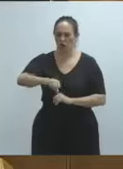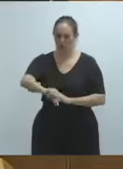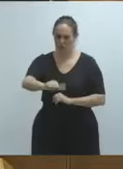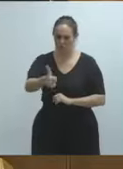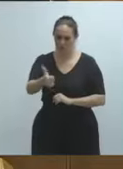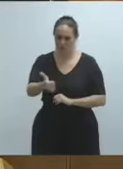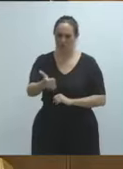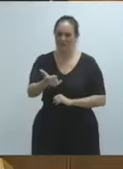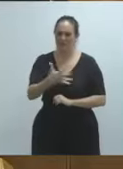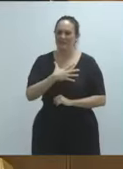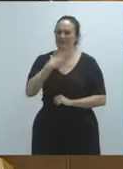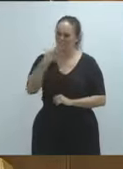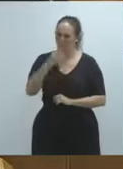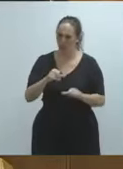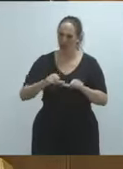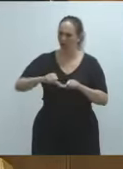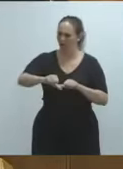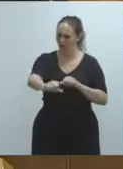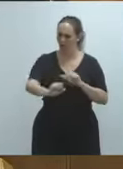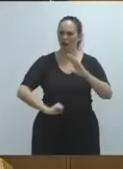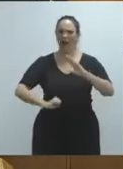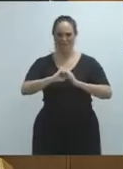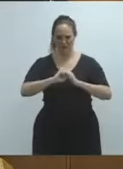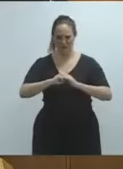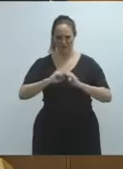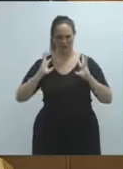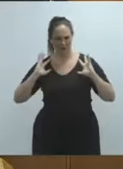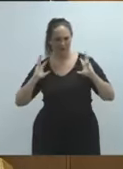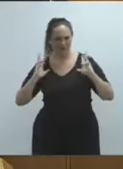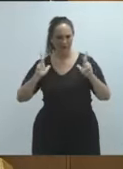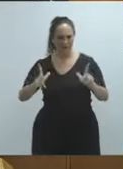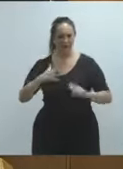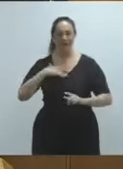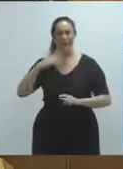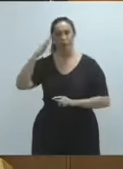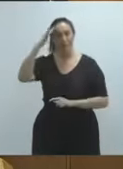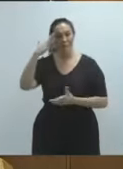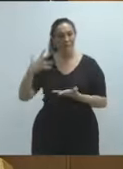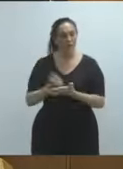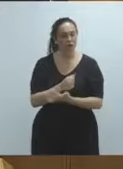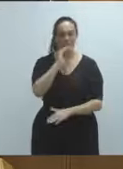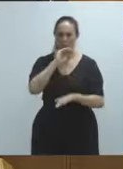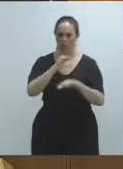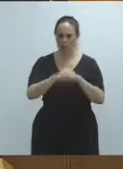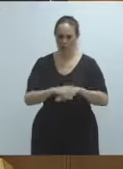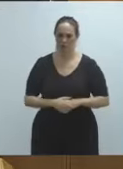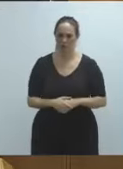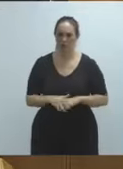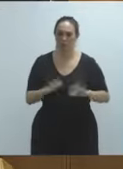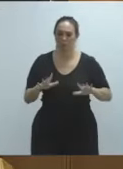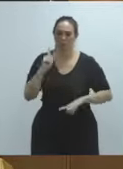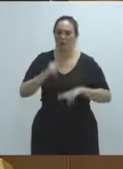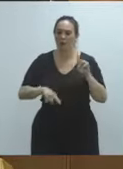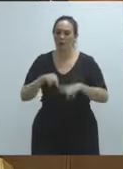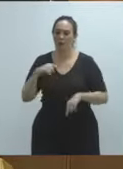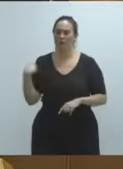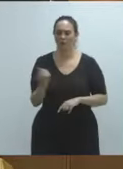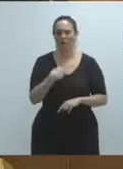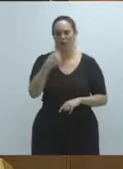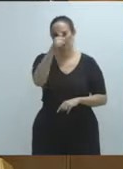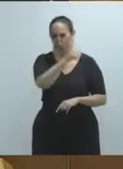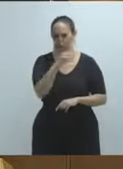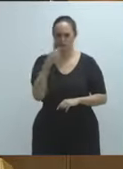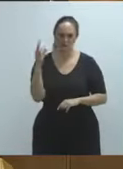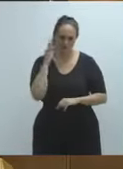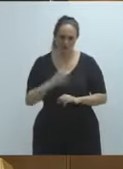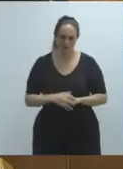sí pueda hacerlo y cumpla con todas las expectativas que hemos puesto en ella. Mucho va a depender de nosotros y de nosotras.